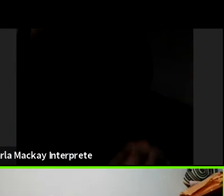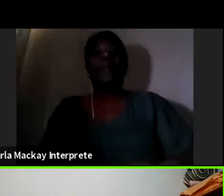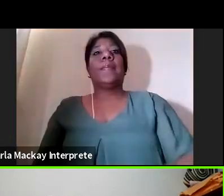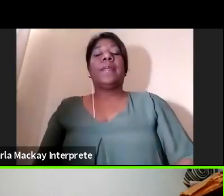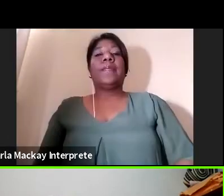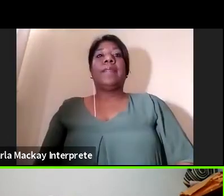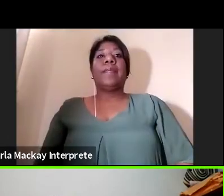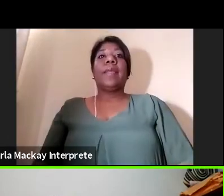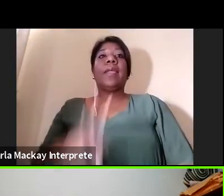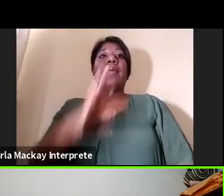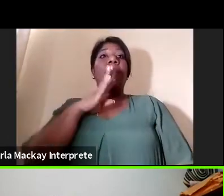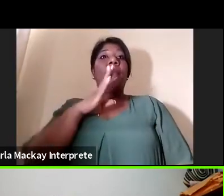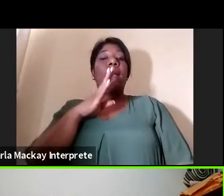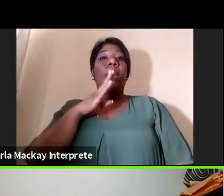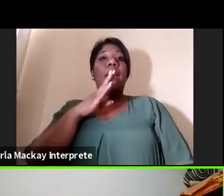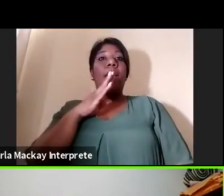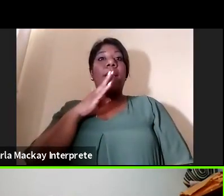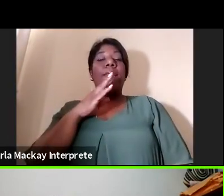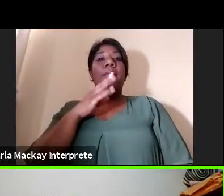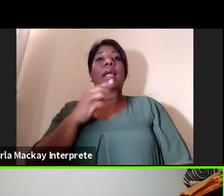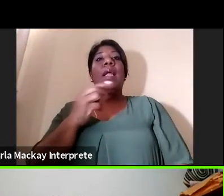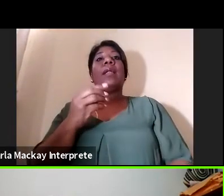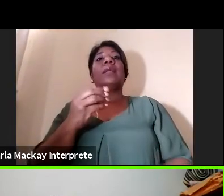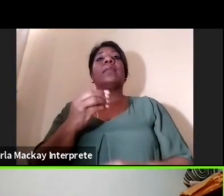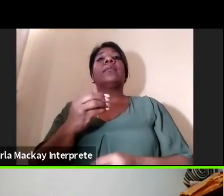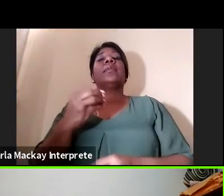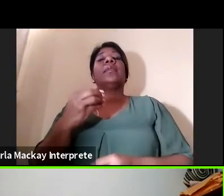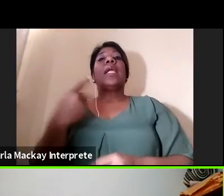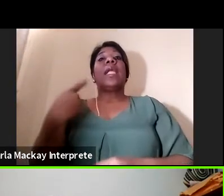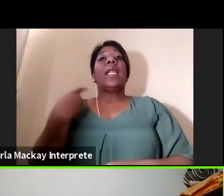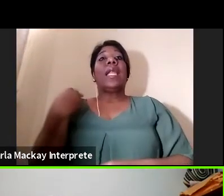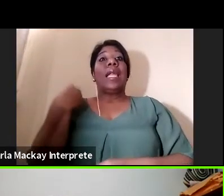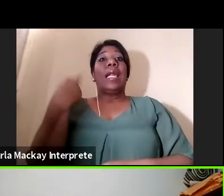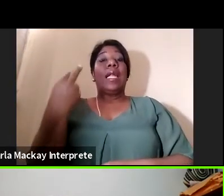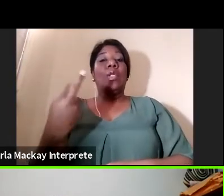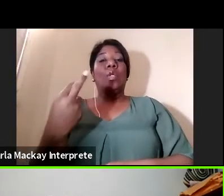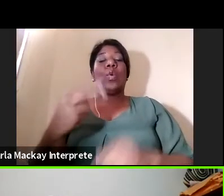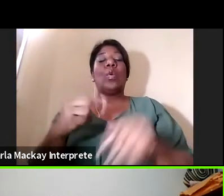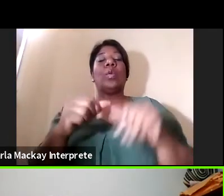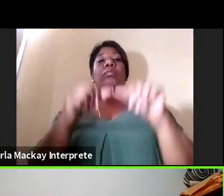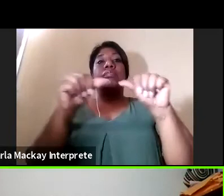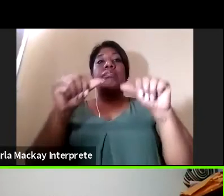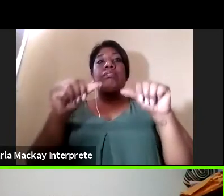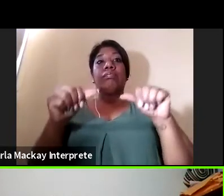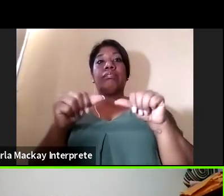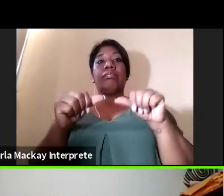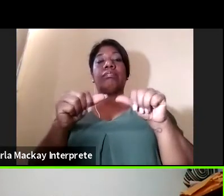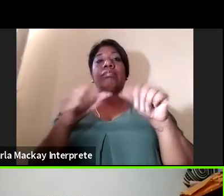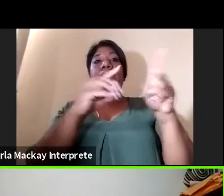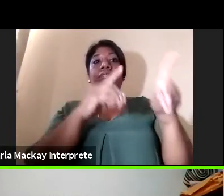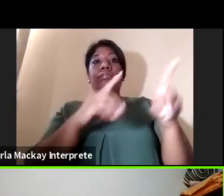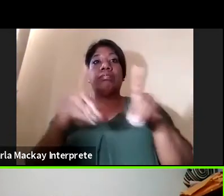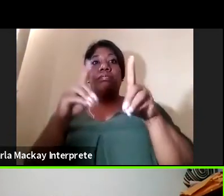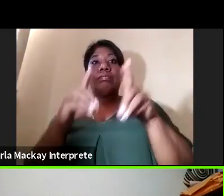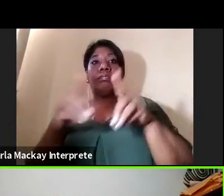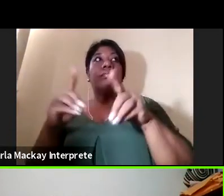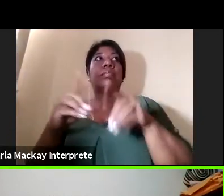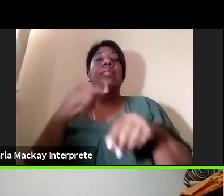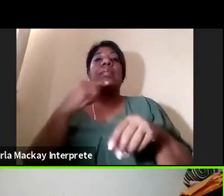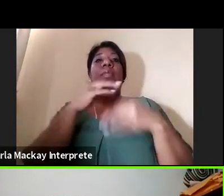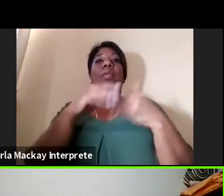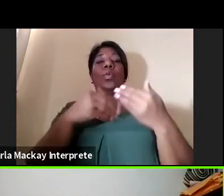al magister Renian Atencio para que nos dé entonces las palabras de cierre no sin antes